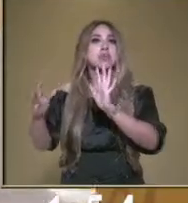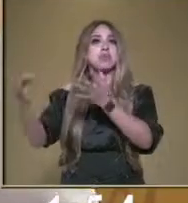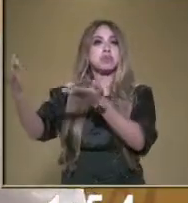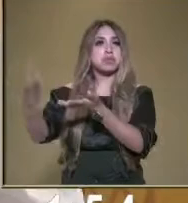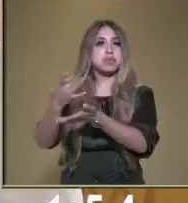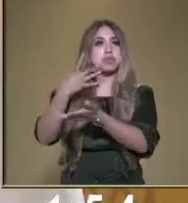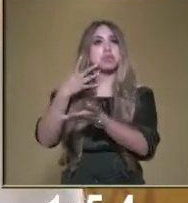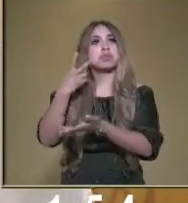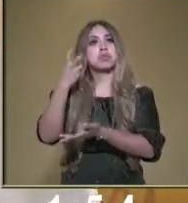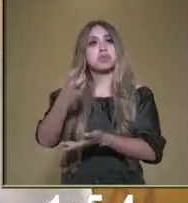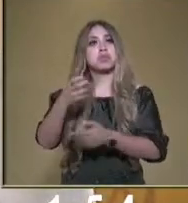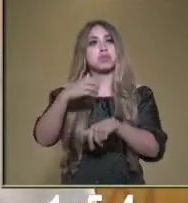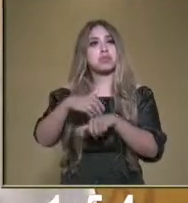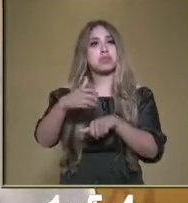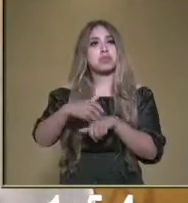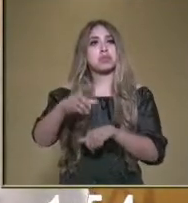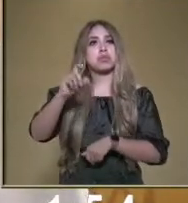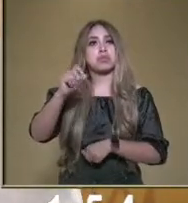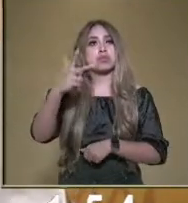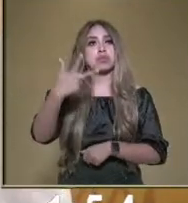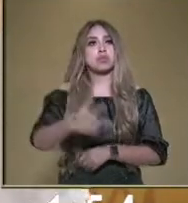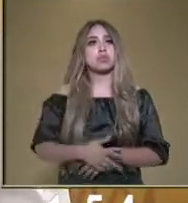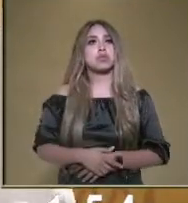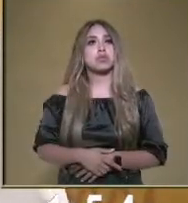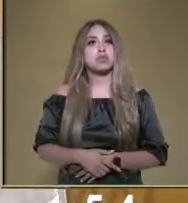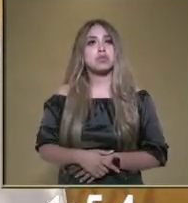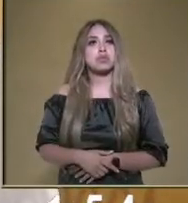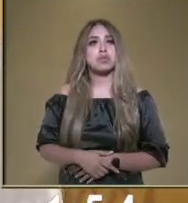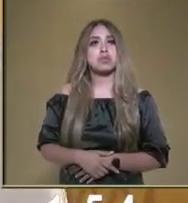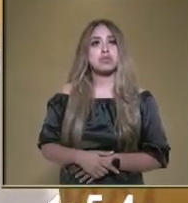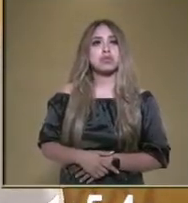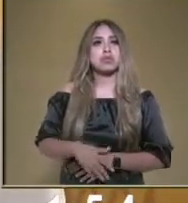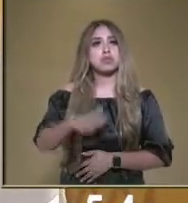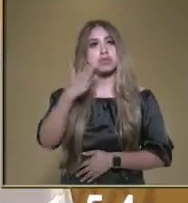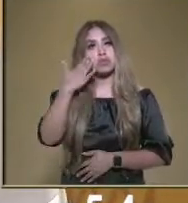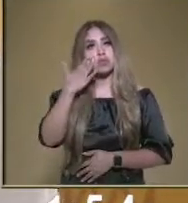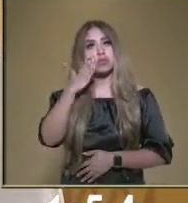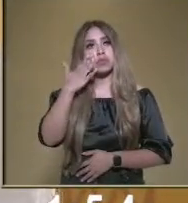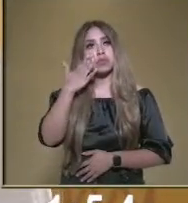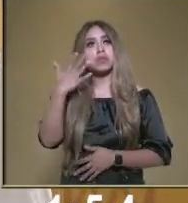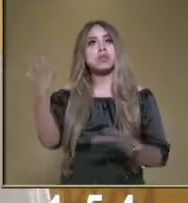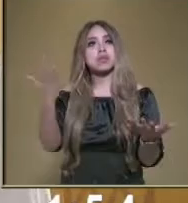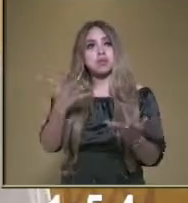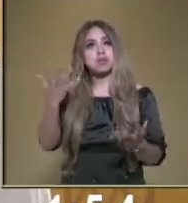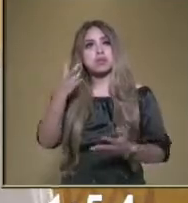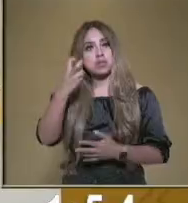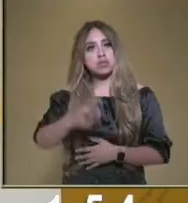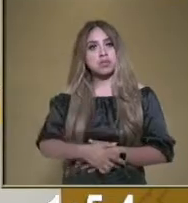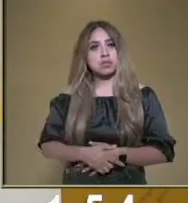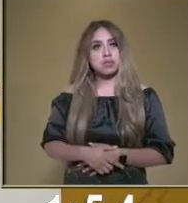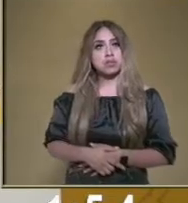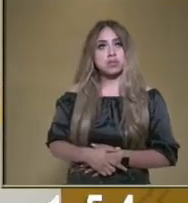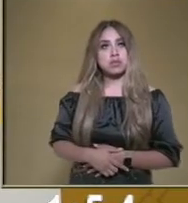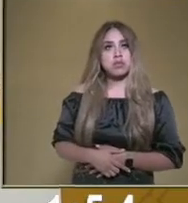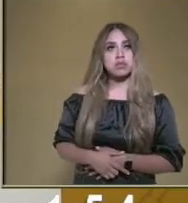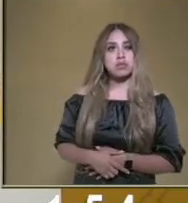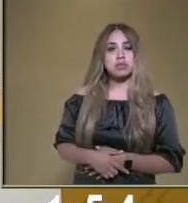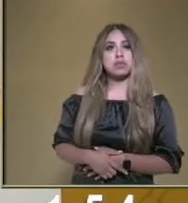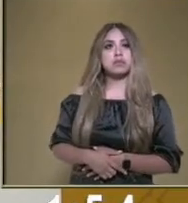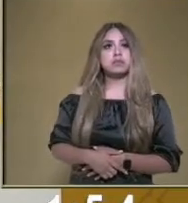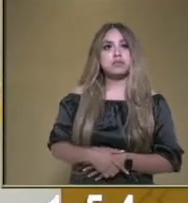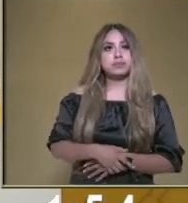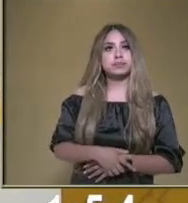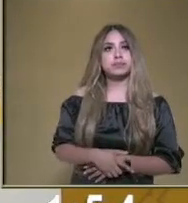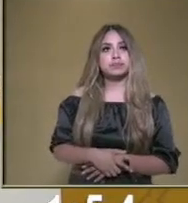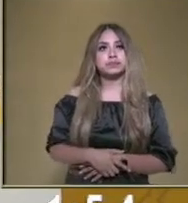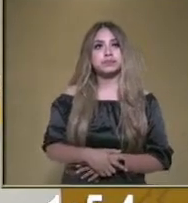manden al canal 28 o nos lo manden al Facebook para ver qué están haciendo estos hábitos de higiene. Exactamente. Y